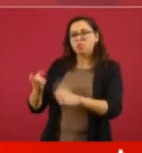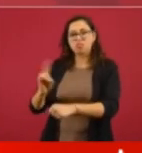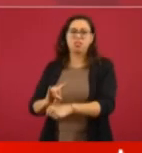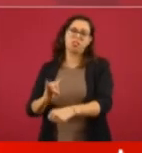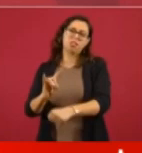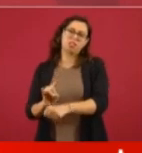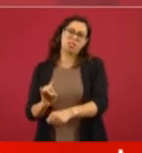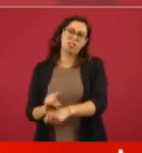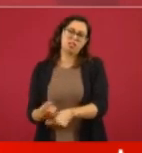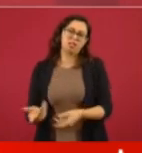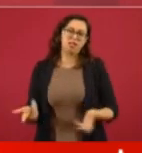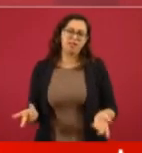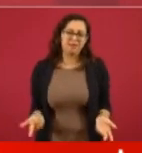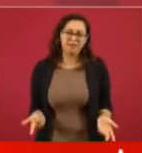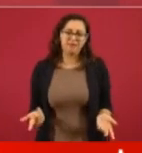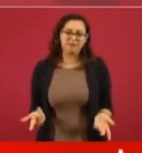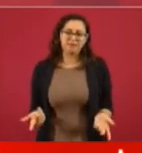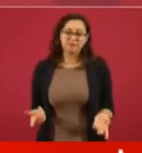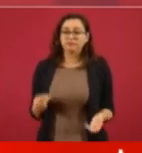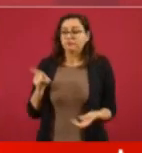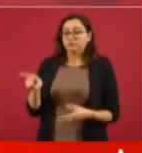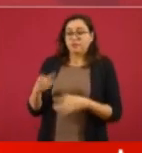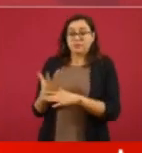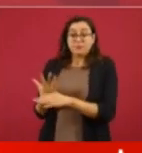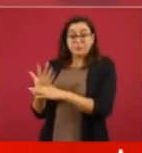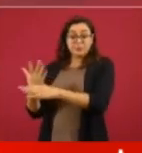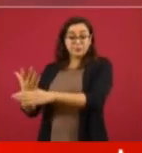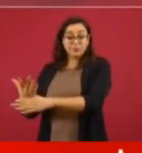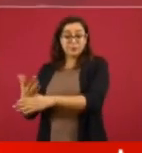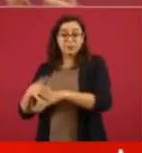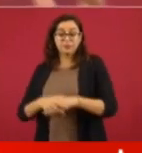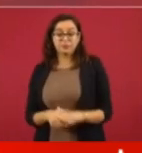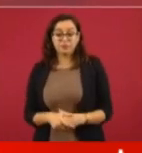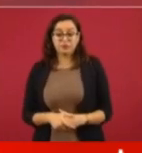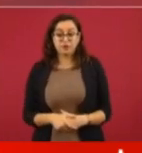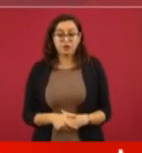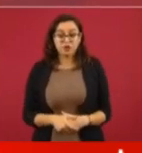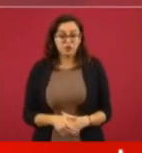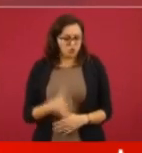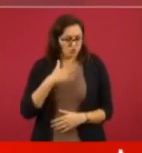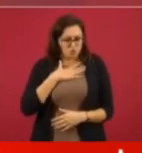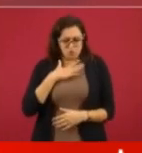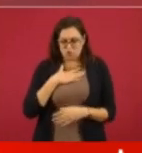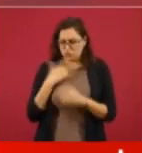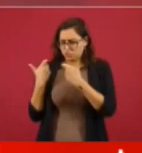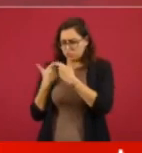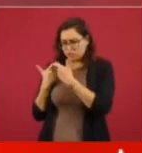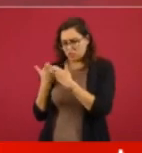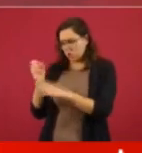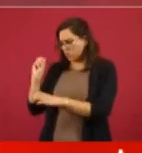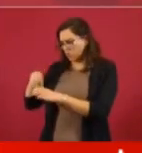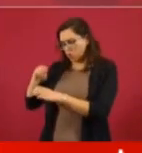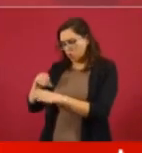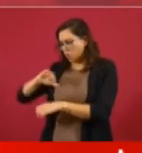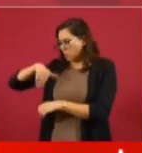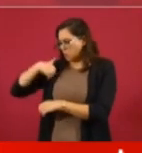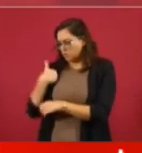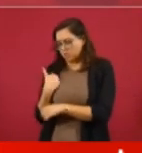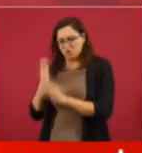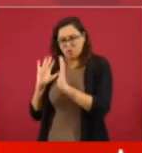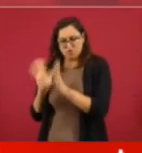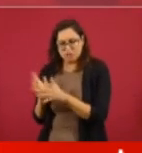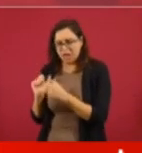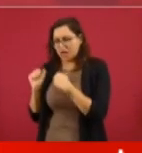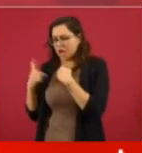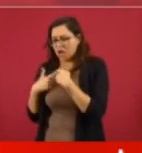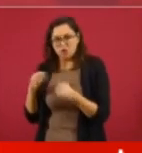declara que ya tiene un fideicomiso y que si a él se le hace